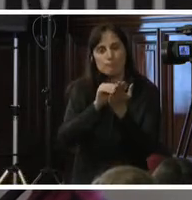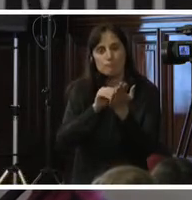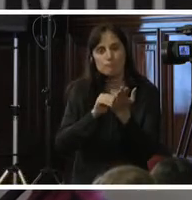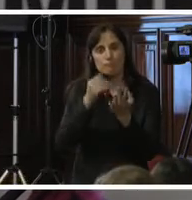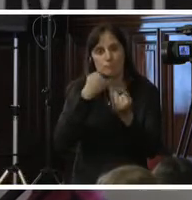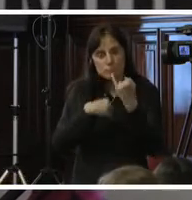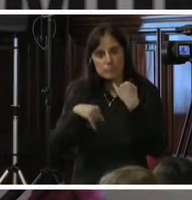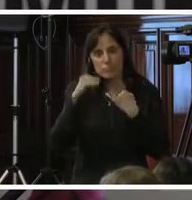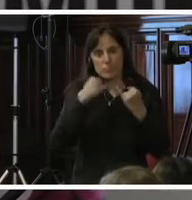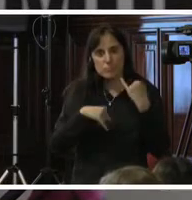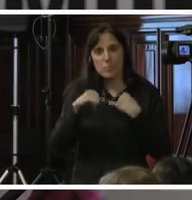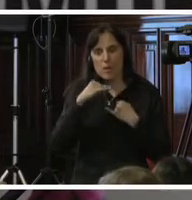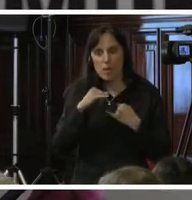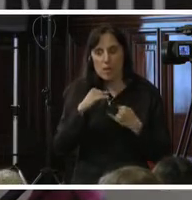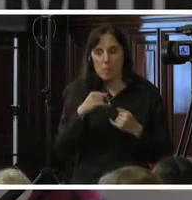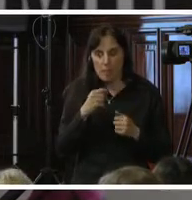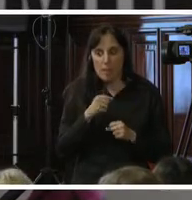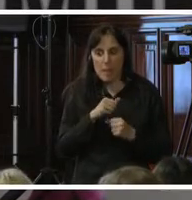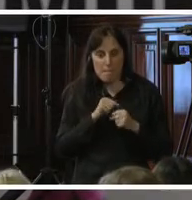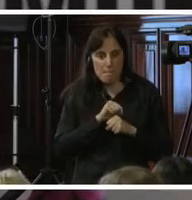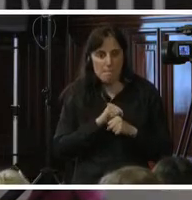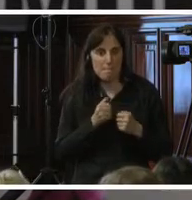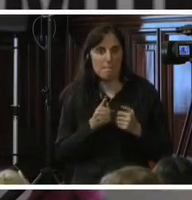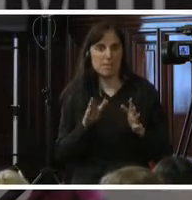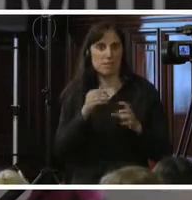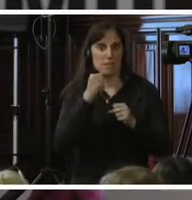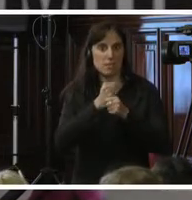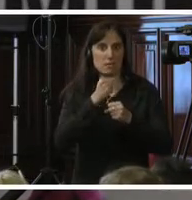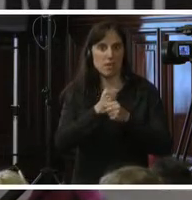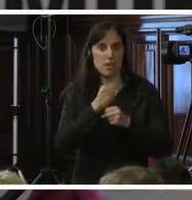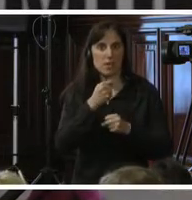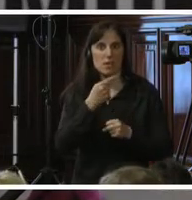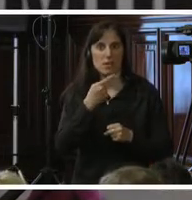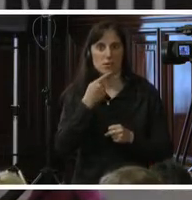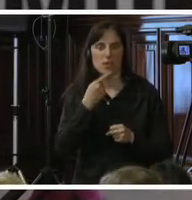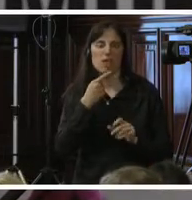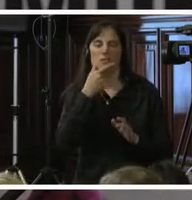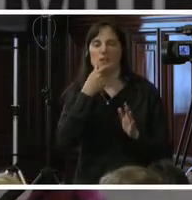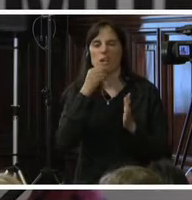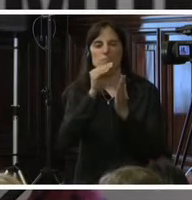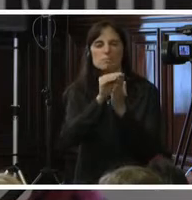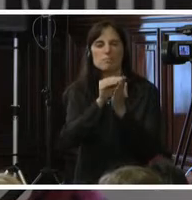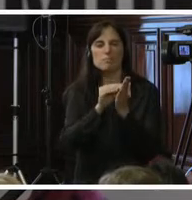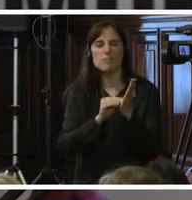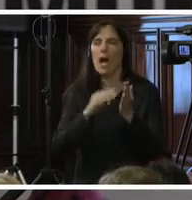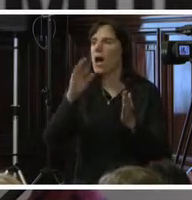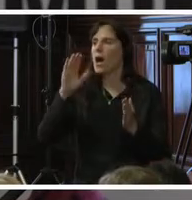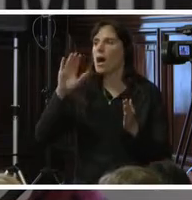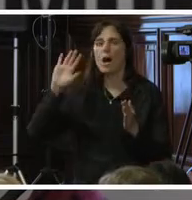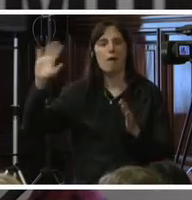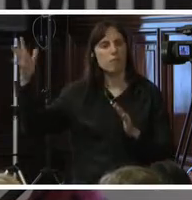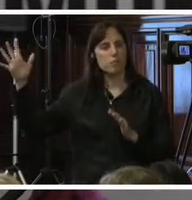ejercitar su voluntad política. Es muy fácil compilar información a través de las fronteras